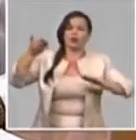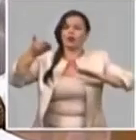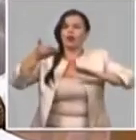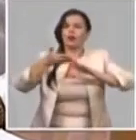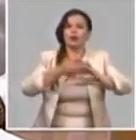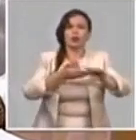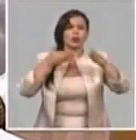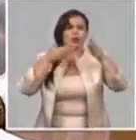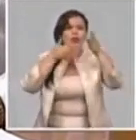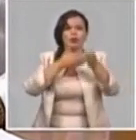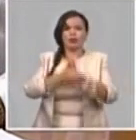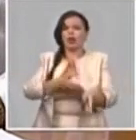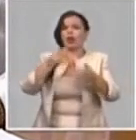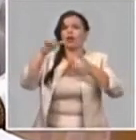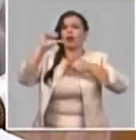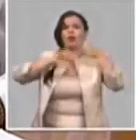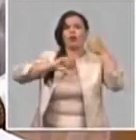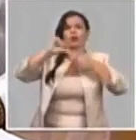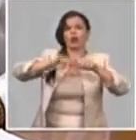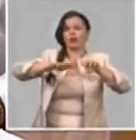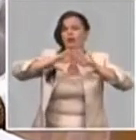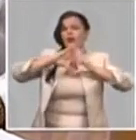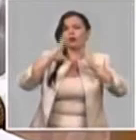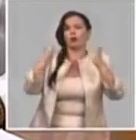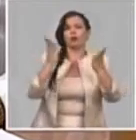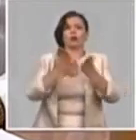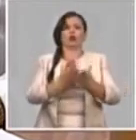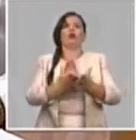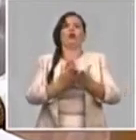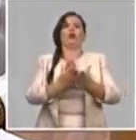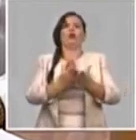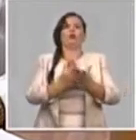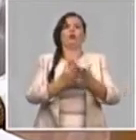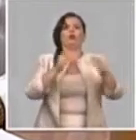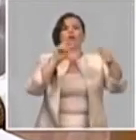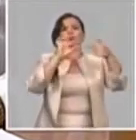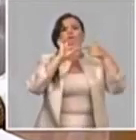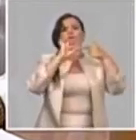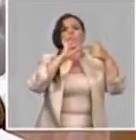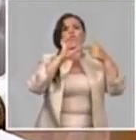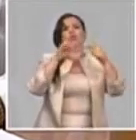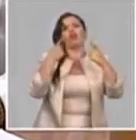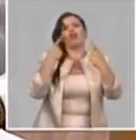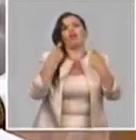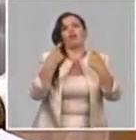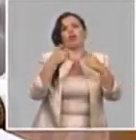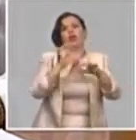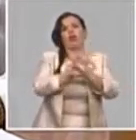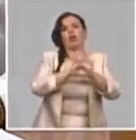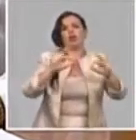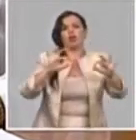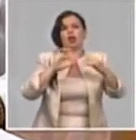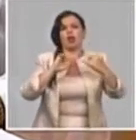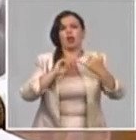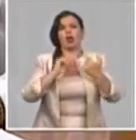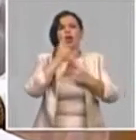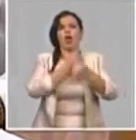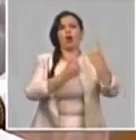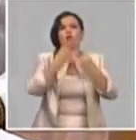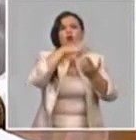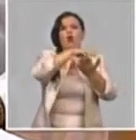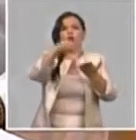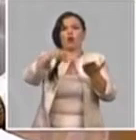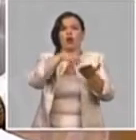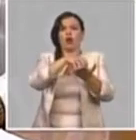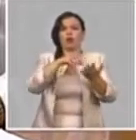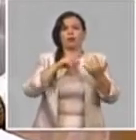en el reproceso de algunos productos. Las causas fundamentales, falta de higiene en algunos establecimientos productivos y